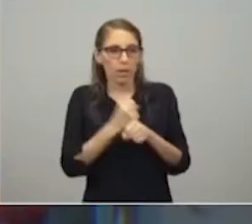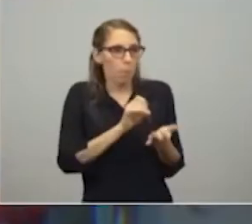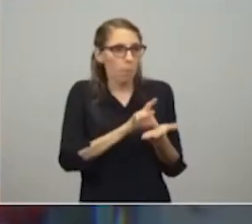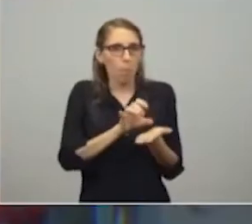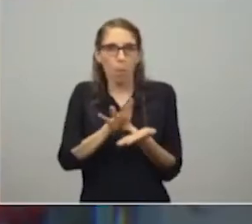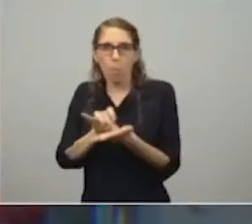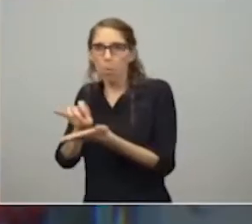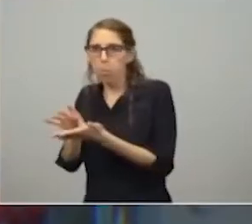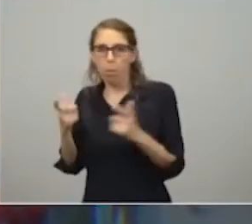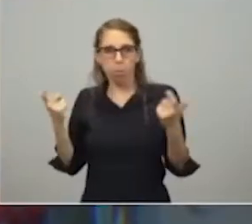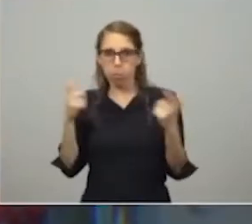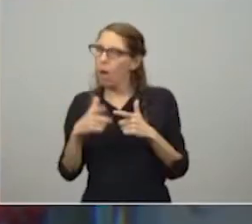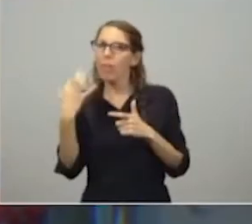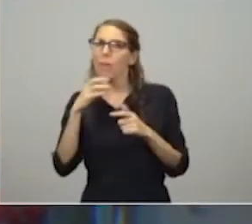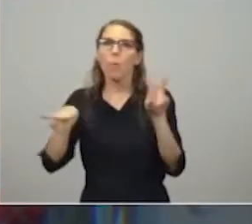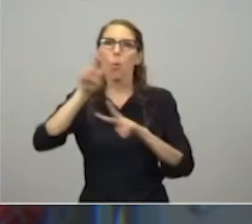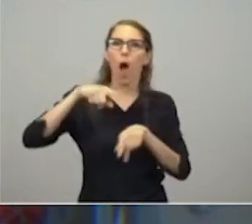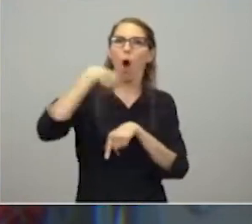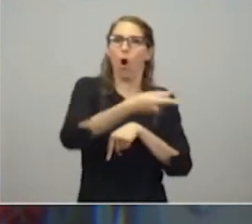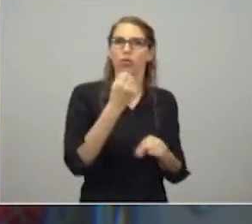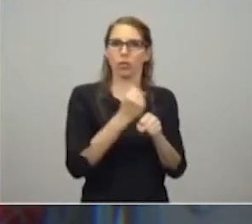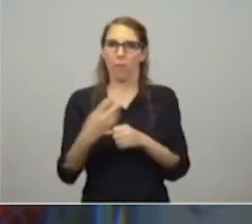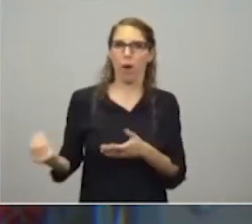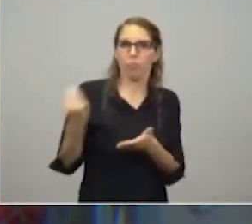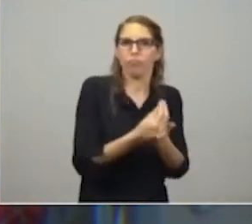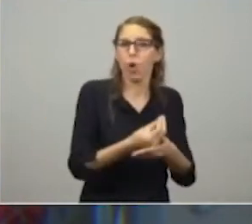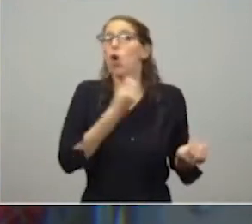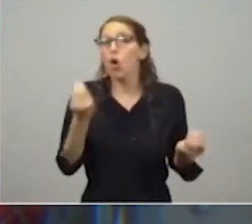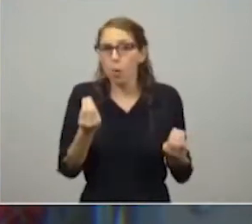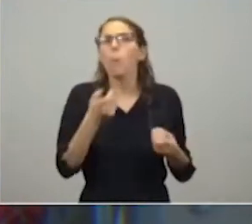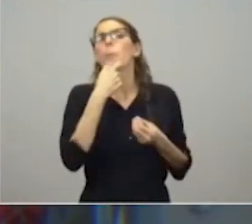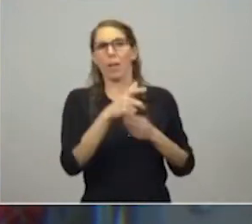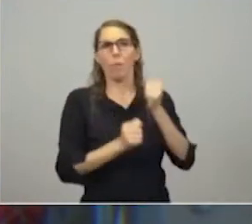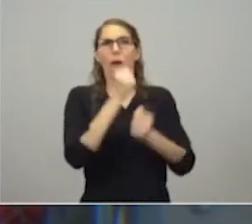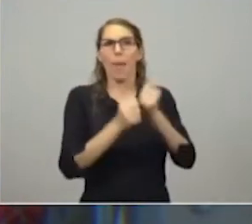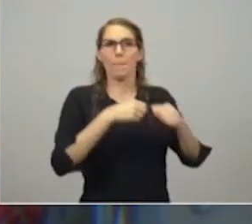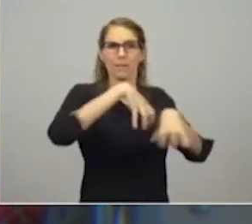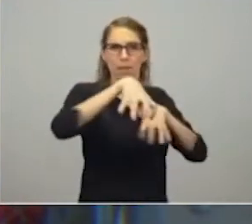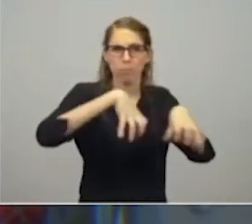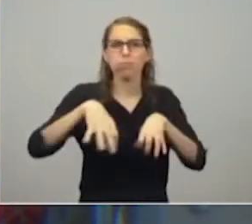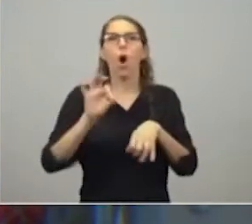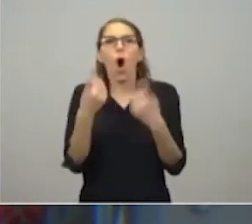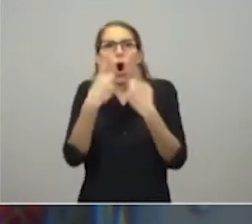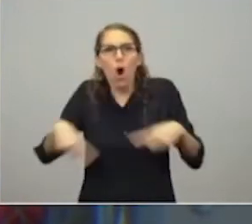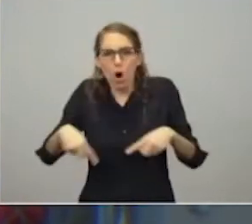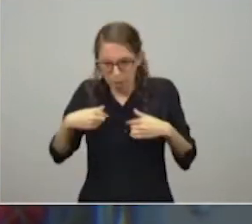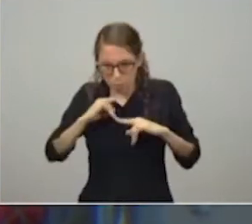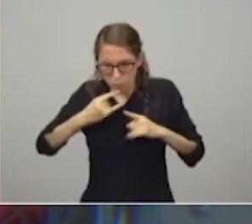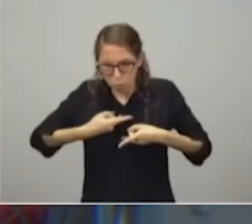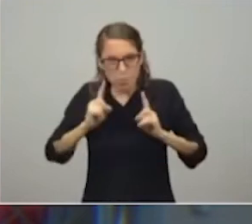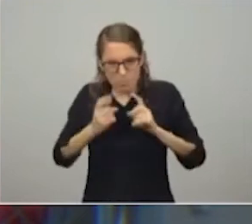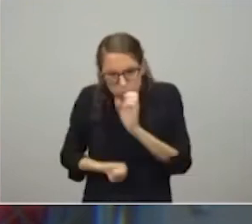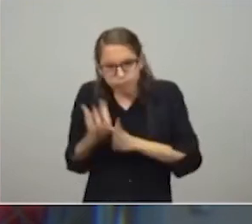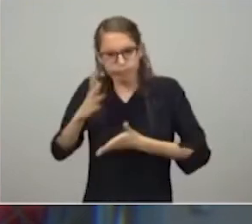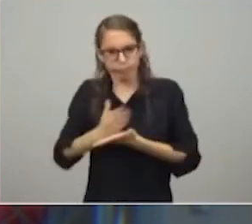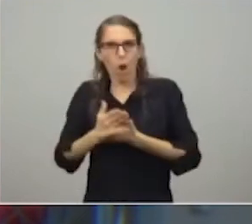trabajo, las tenemos que sustituir con parques industriales, con elaboración local de los productos primarios. Tenemos que hacer